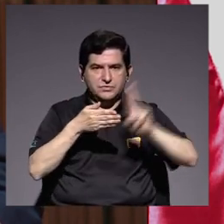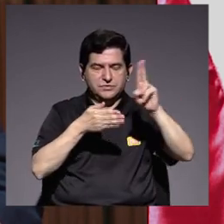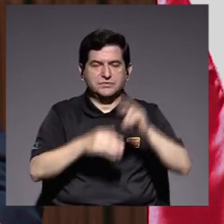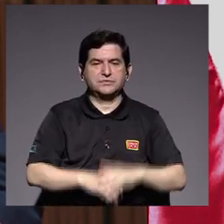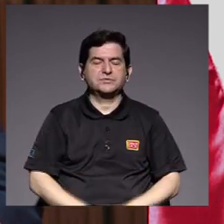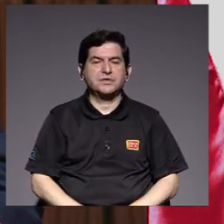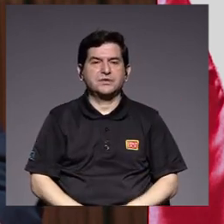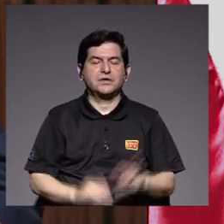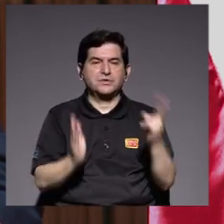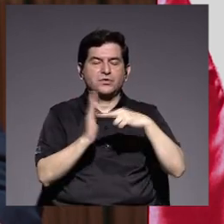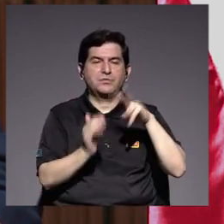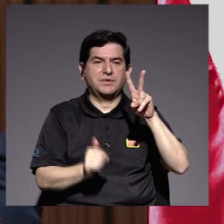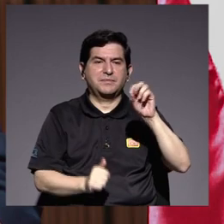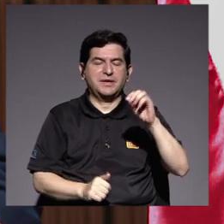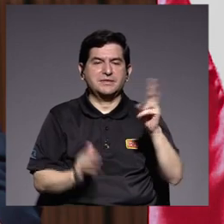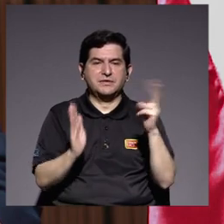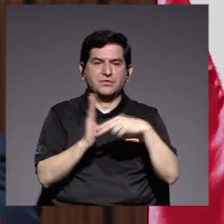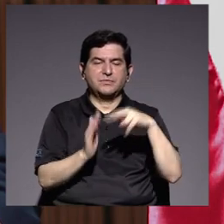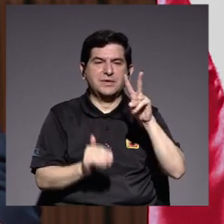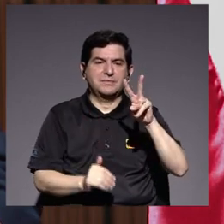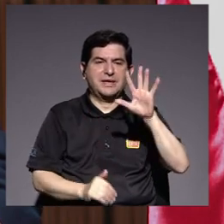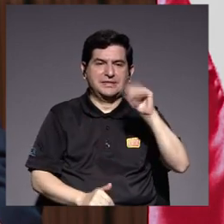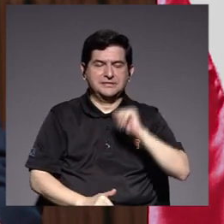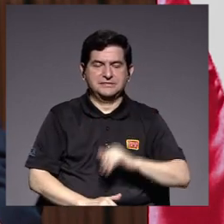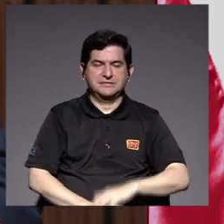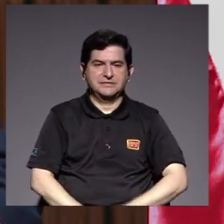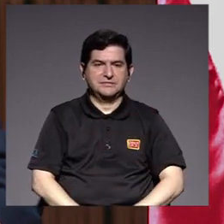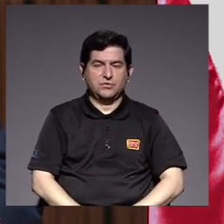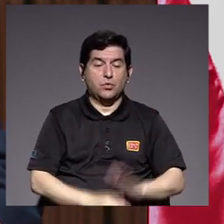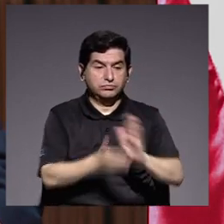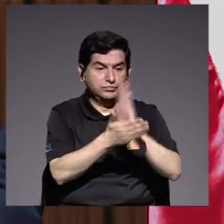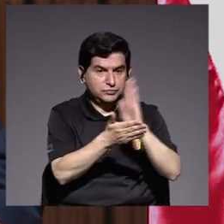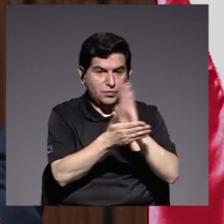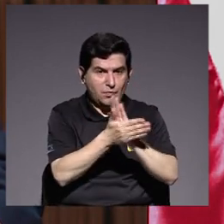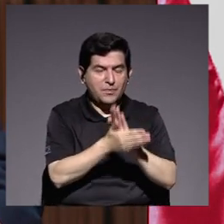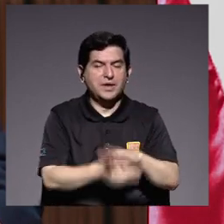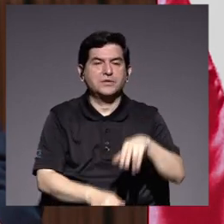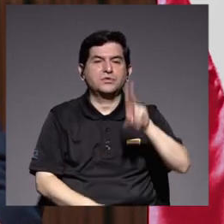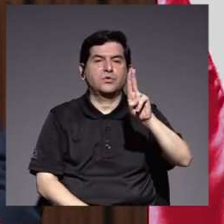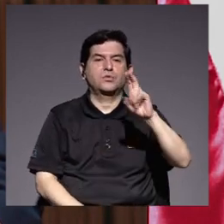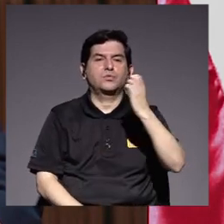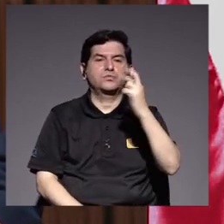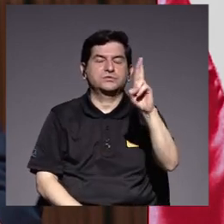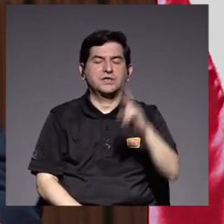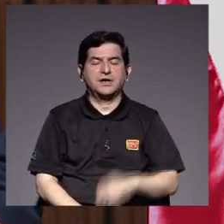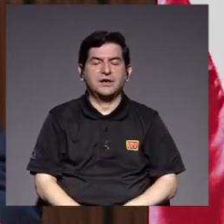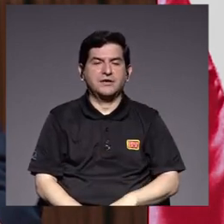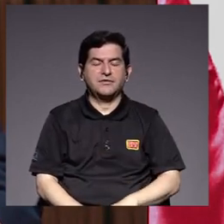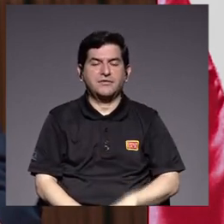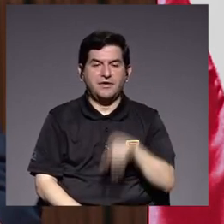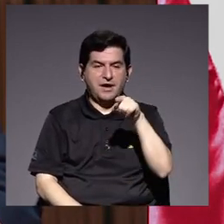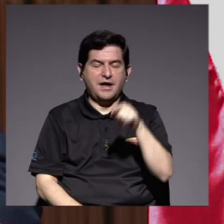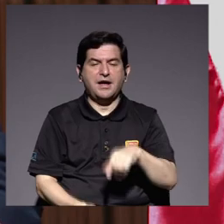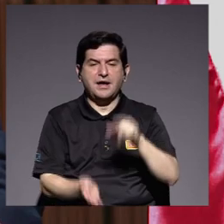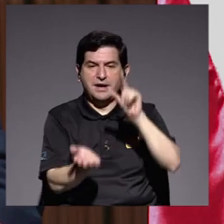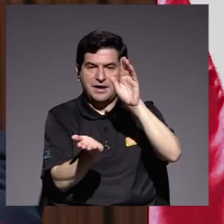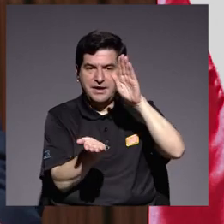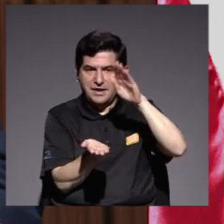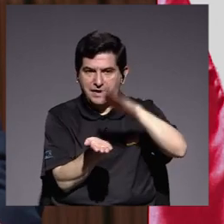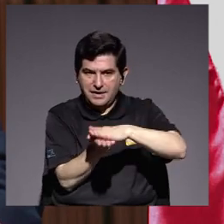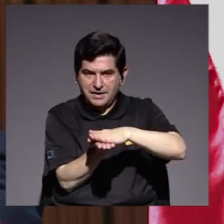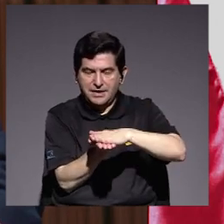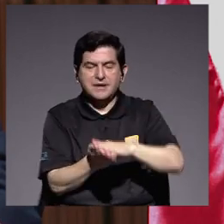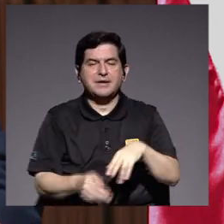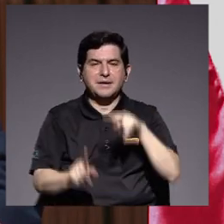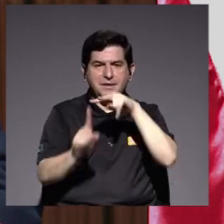2020-2025 documento en el que la universidad de Costa Rica debe dejar plasmada su visión de